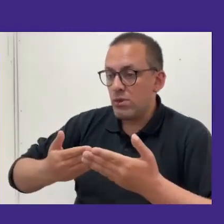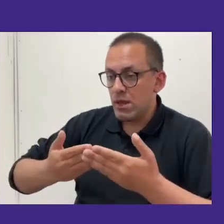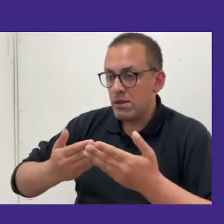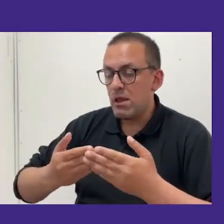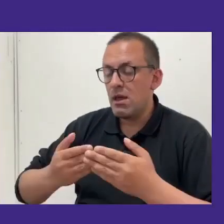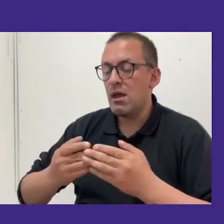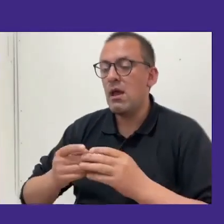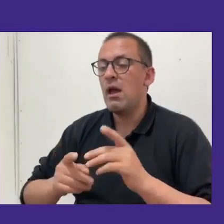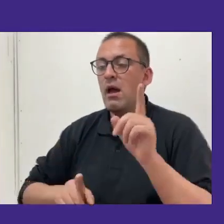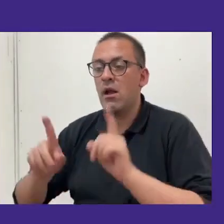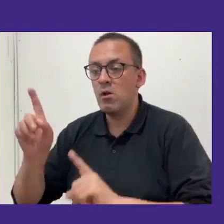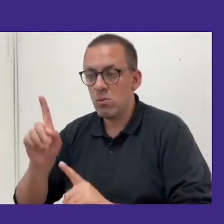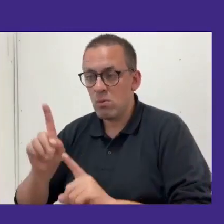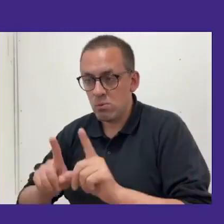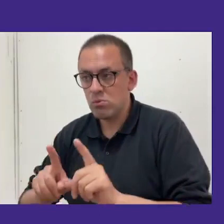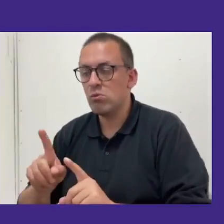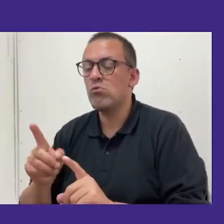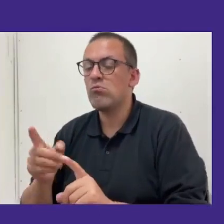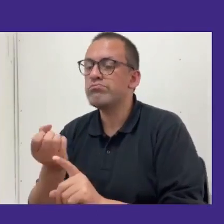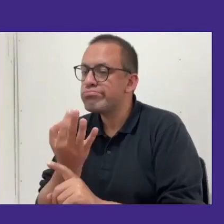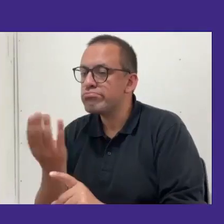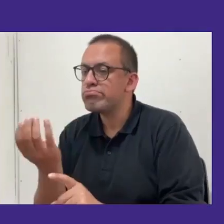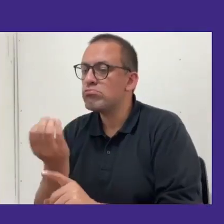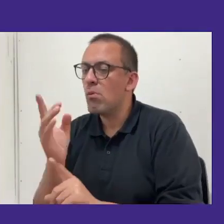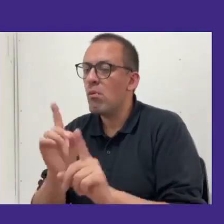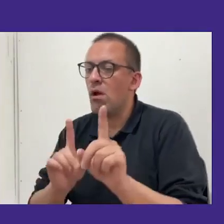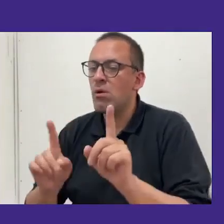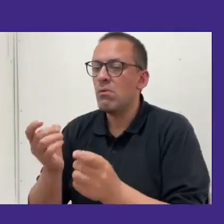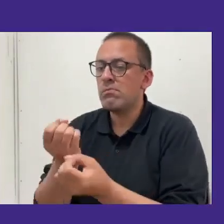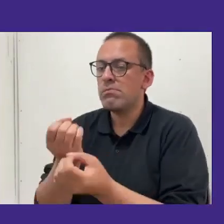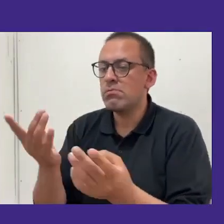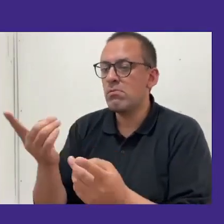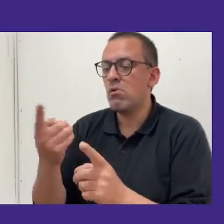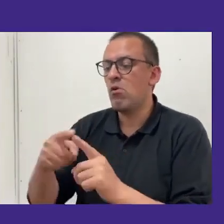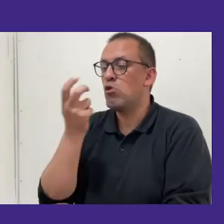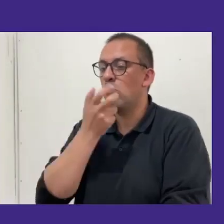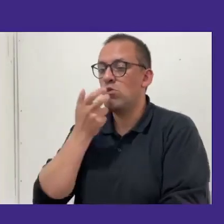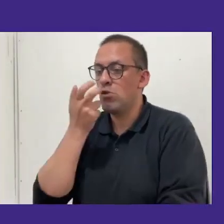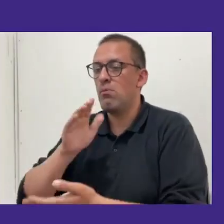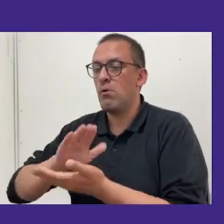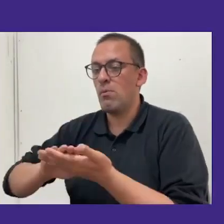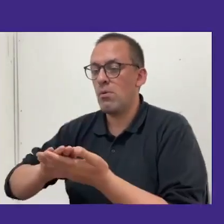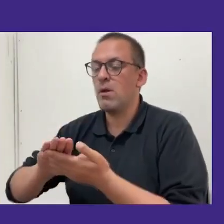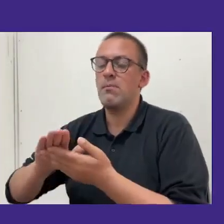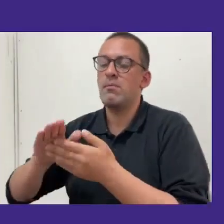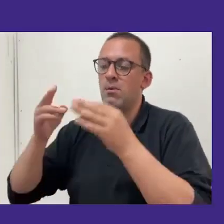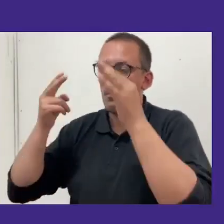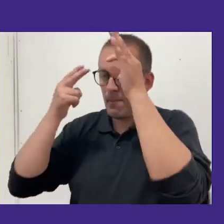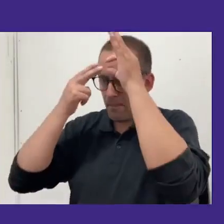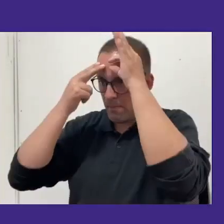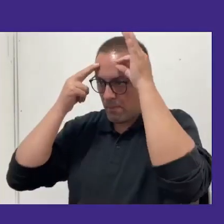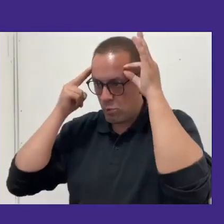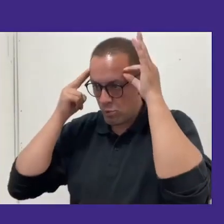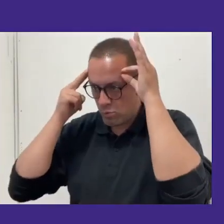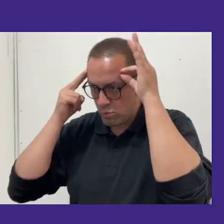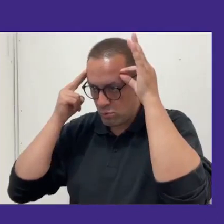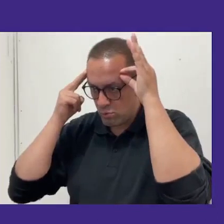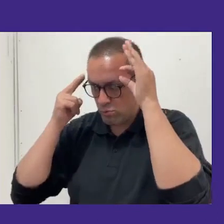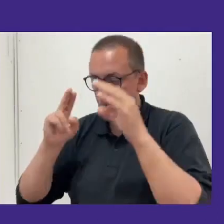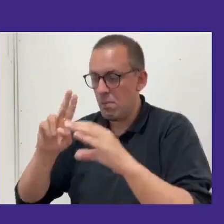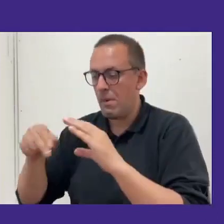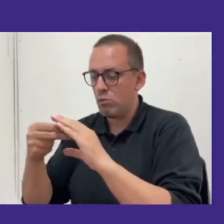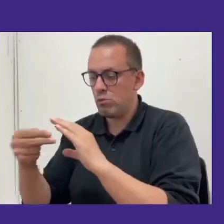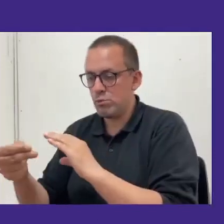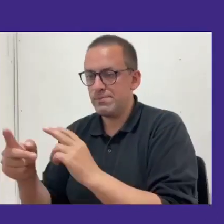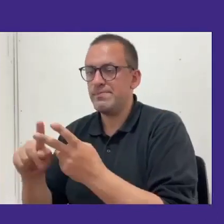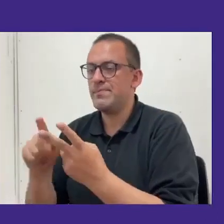había un número importante de personas que hablaban otro idioma. Por ejemplo, Mapudungun. Por ejemplo, inglés,